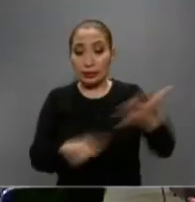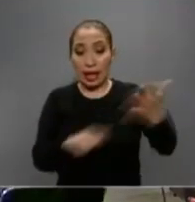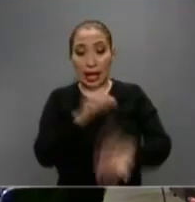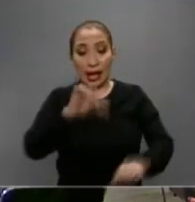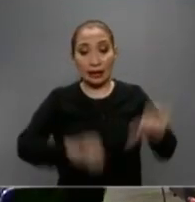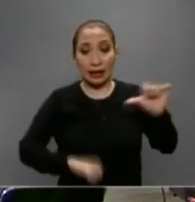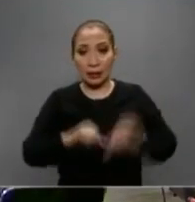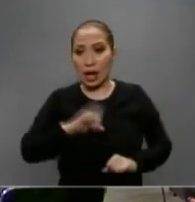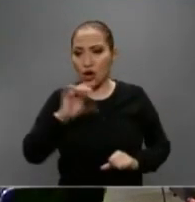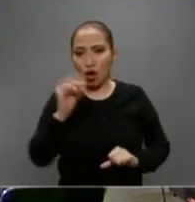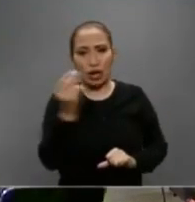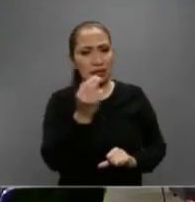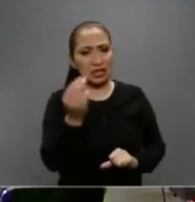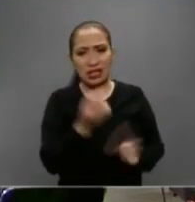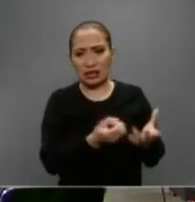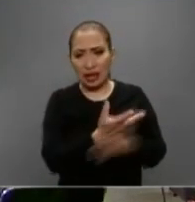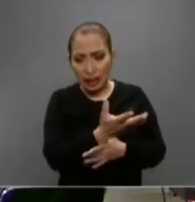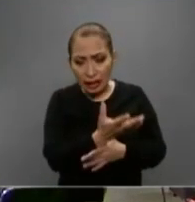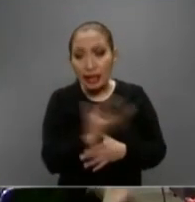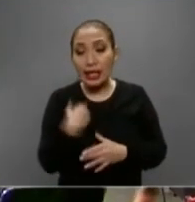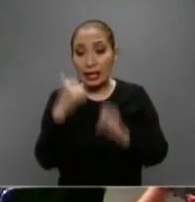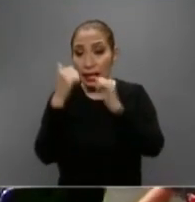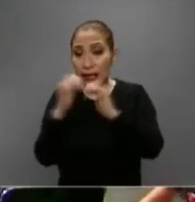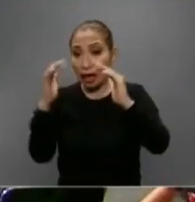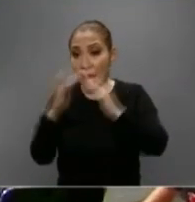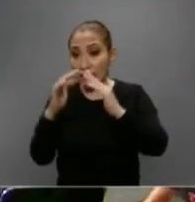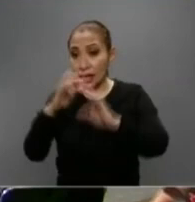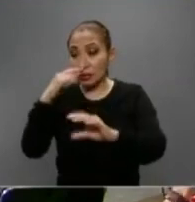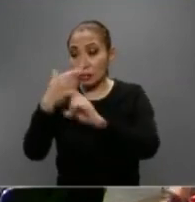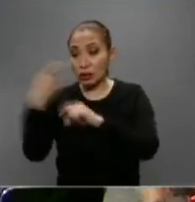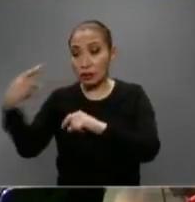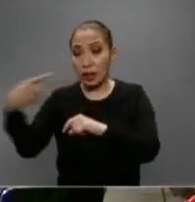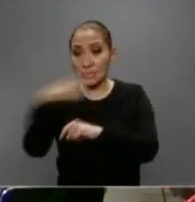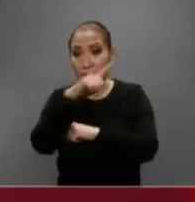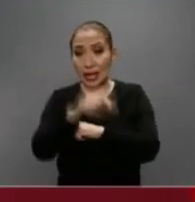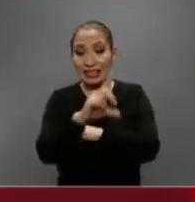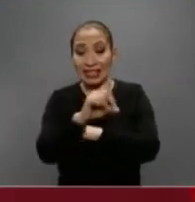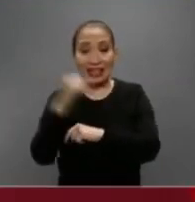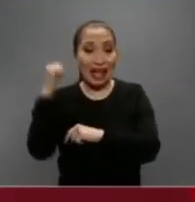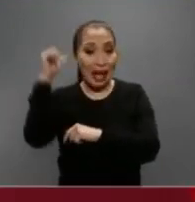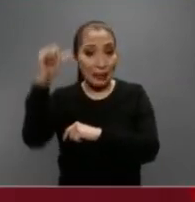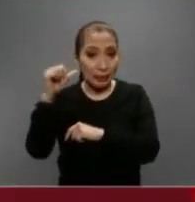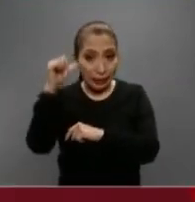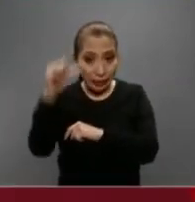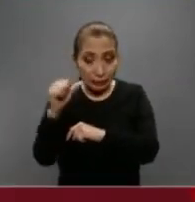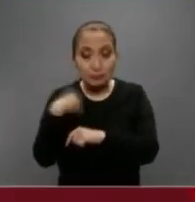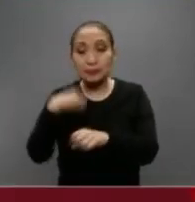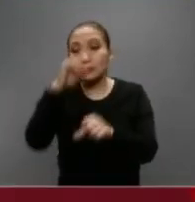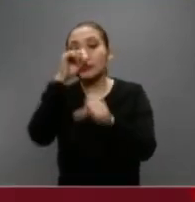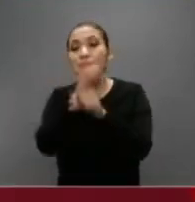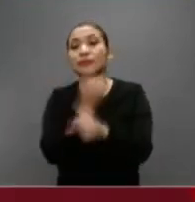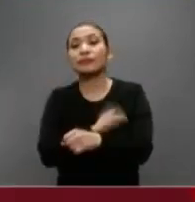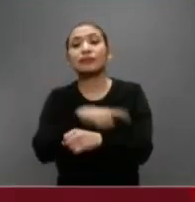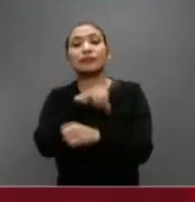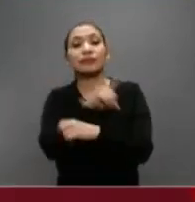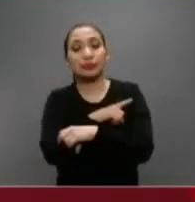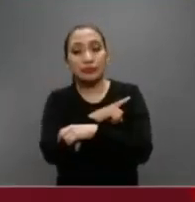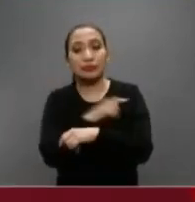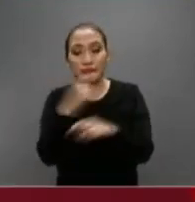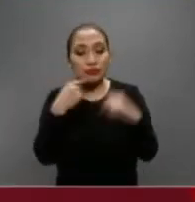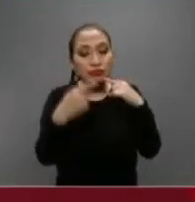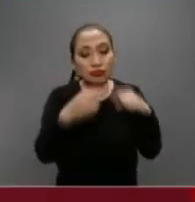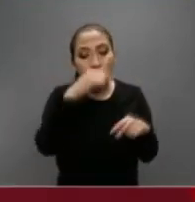suspensión de actividades no esenciales y el resguardo domiciliario corresponsable, es decir, después del 30 de abril, la Secretaría de Salud,